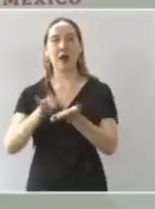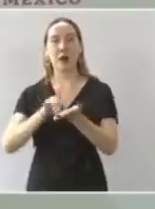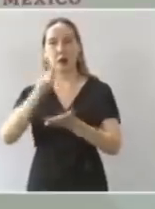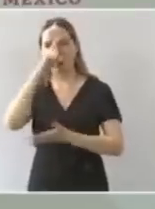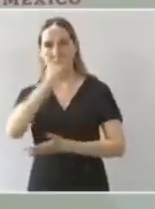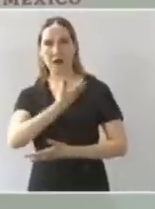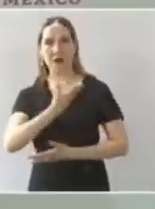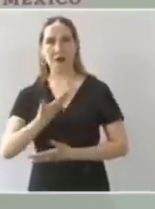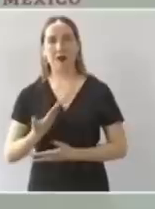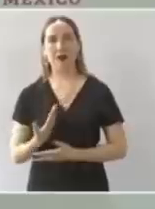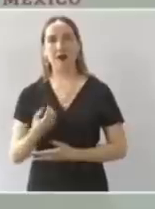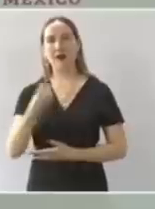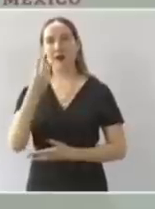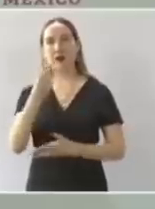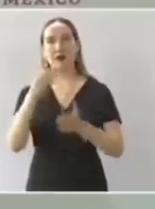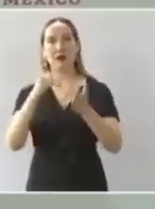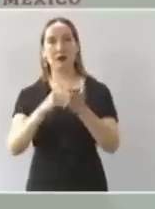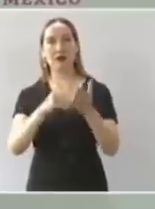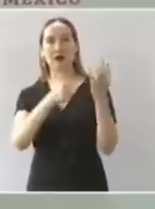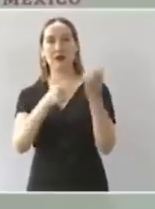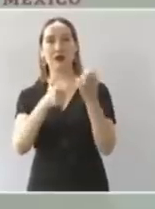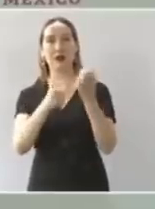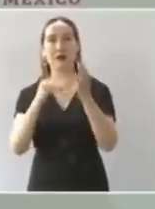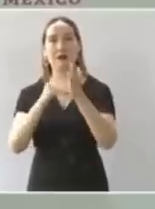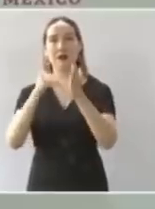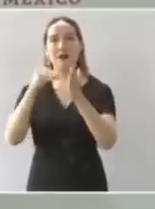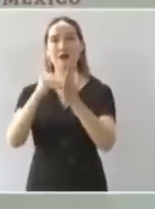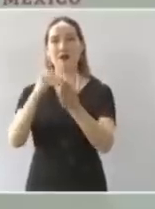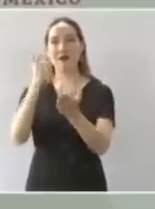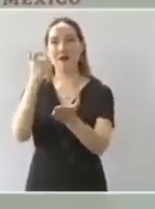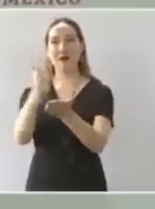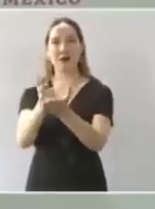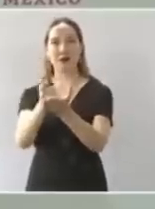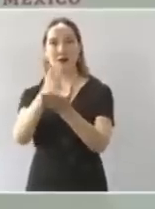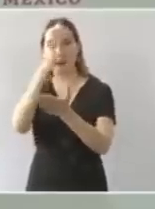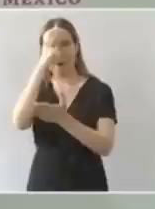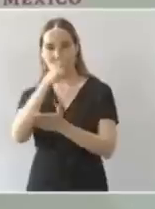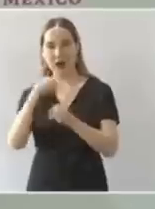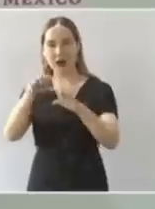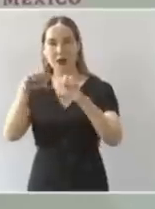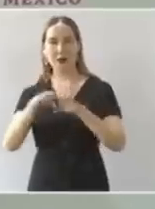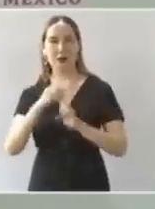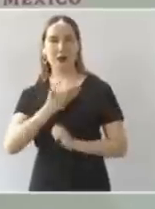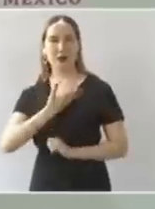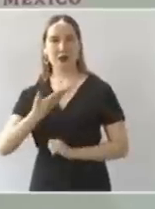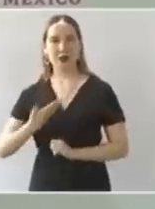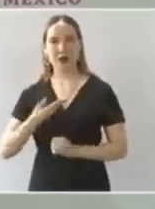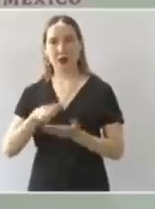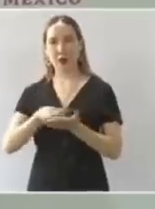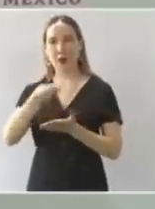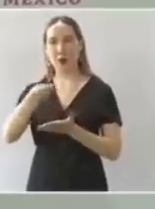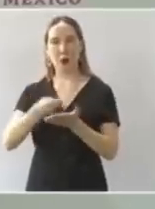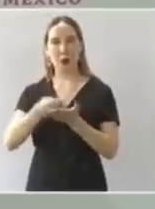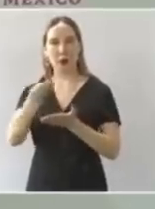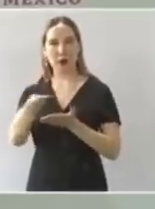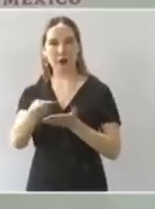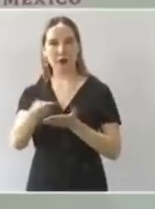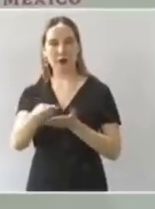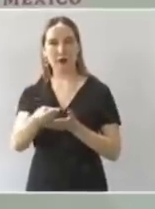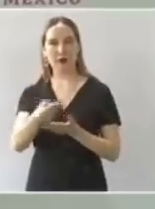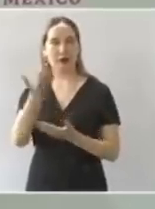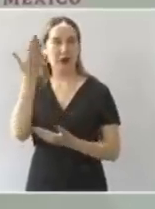.600 millones de pesos la presidencia en el 2018